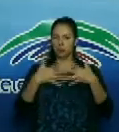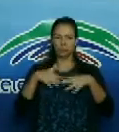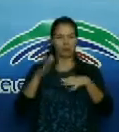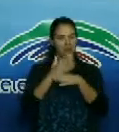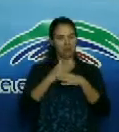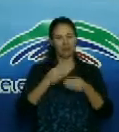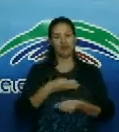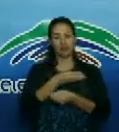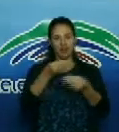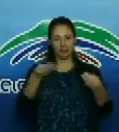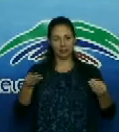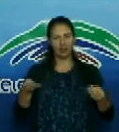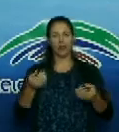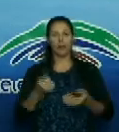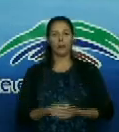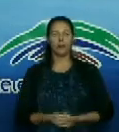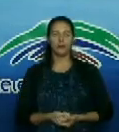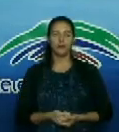nuestro periodista, tiene los detalles.